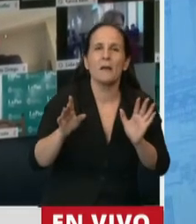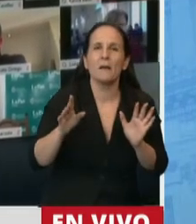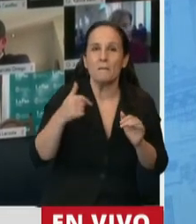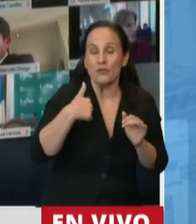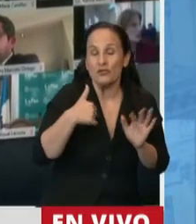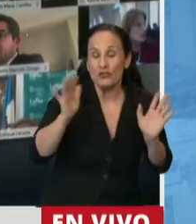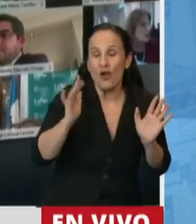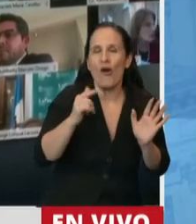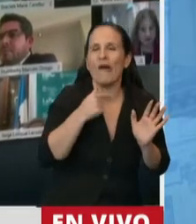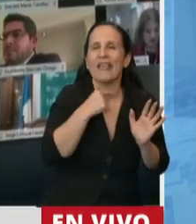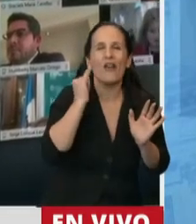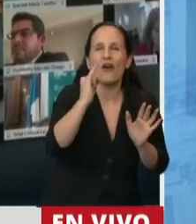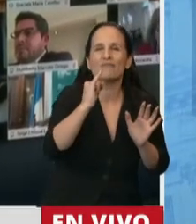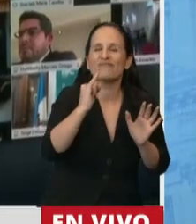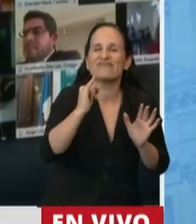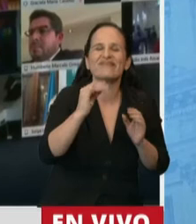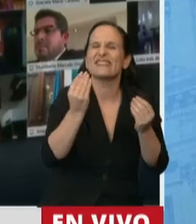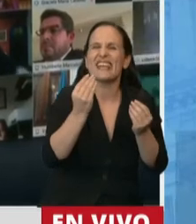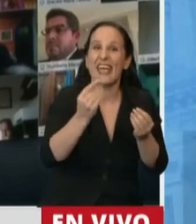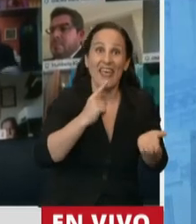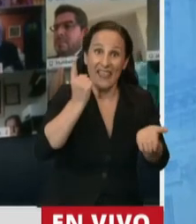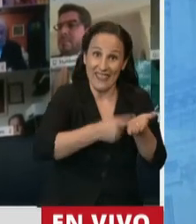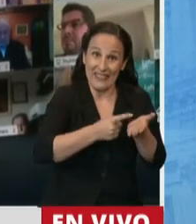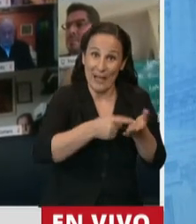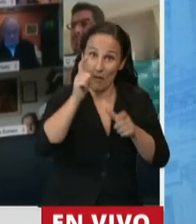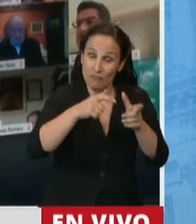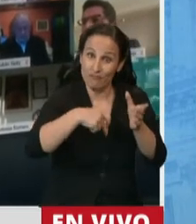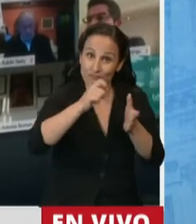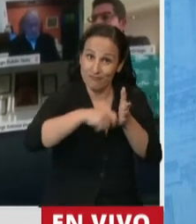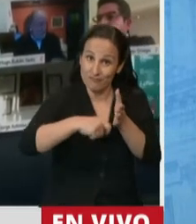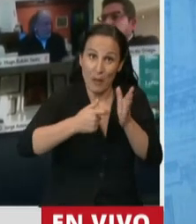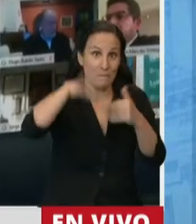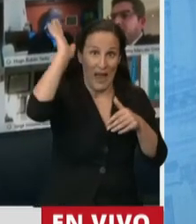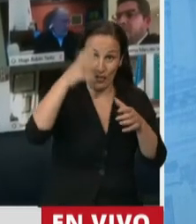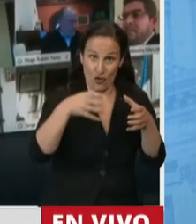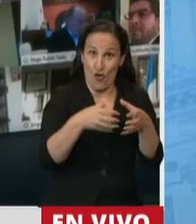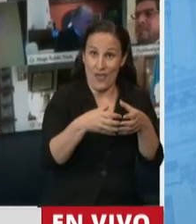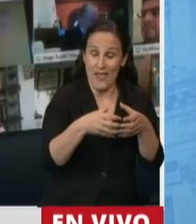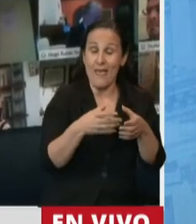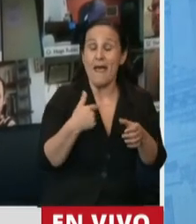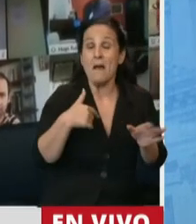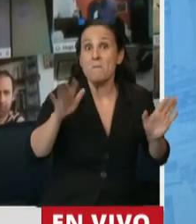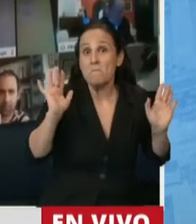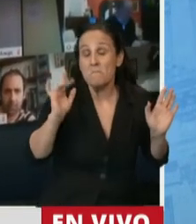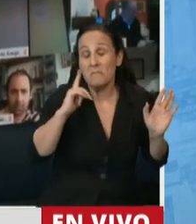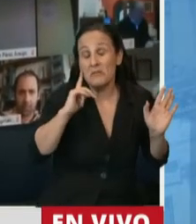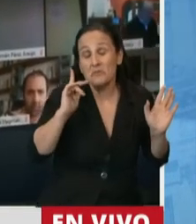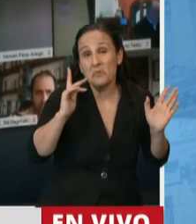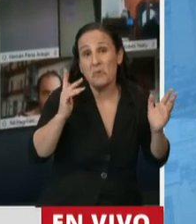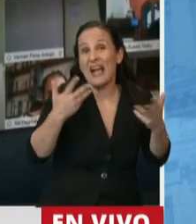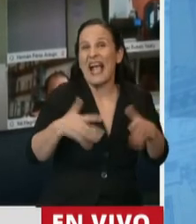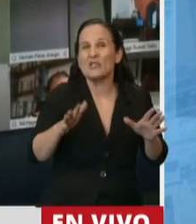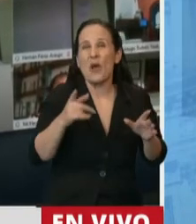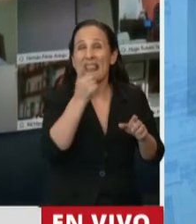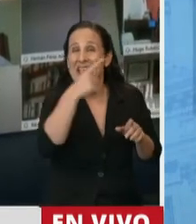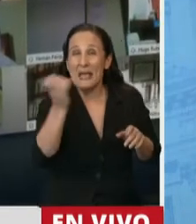Y voy a resaltar una cosa. Es un dictamen de mayoría que solo creo que por casualidad no fue